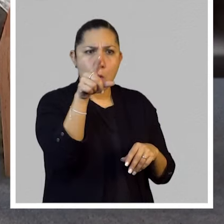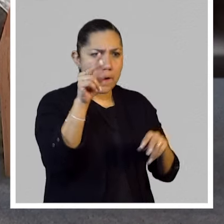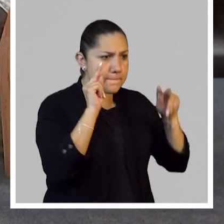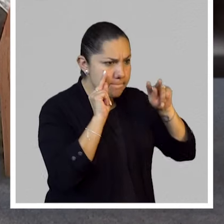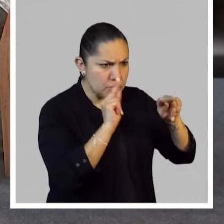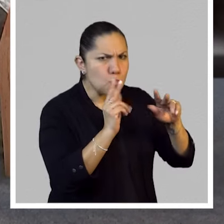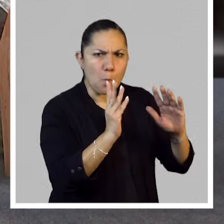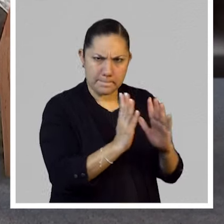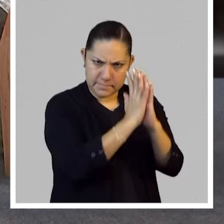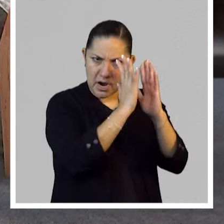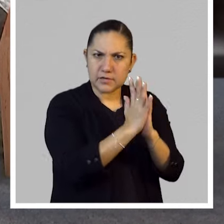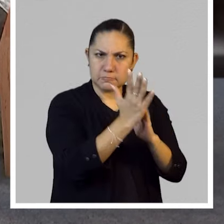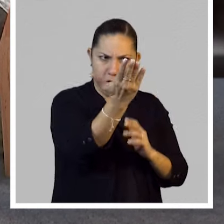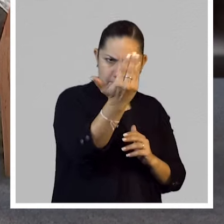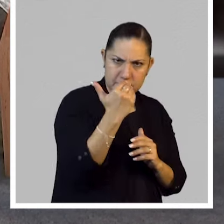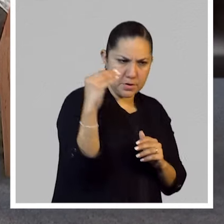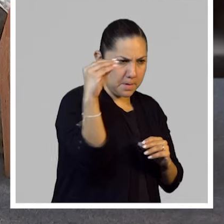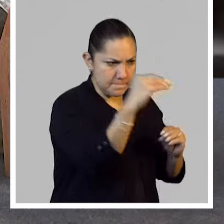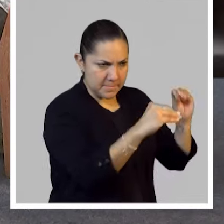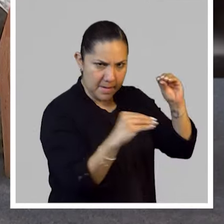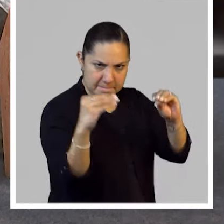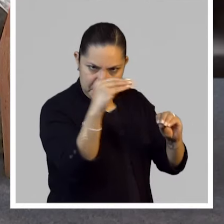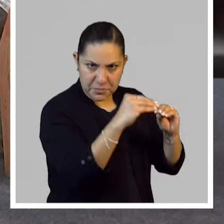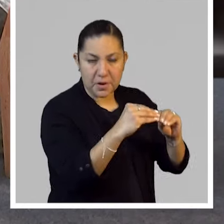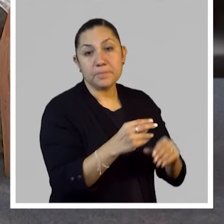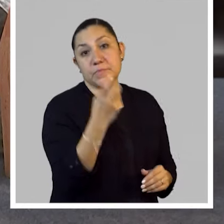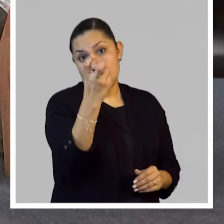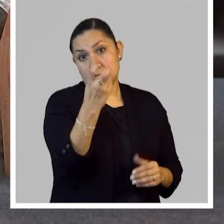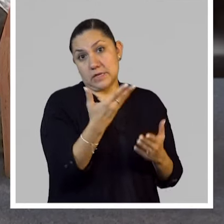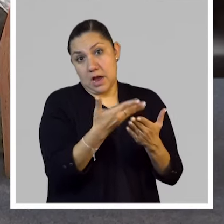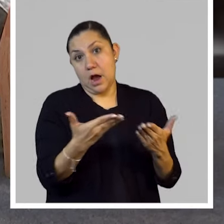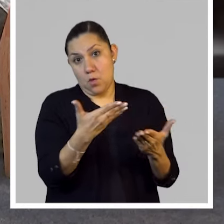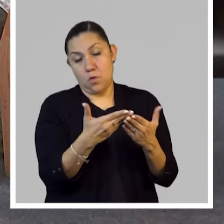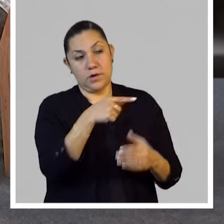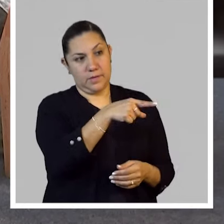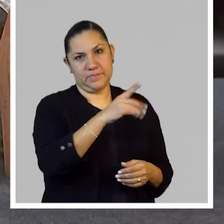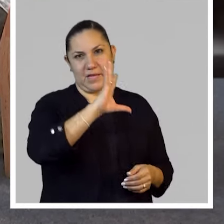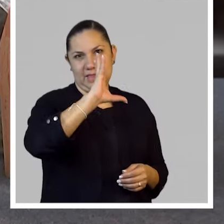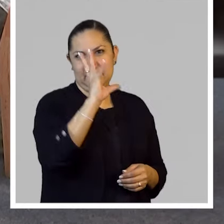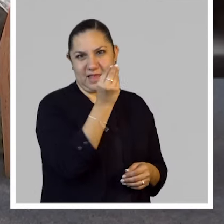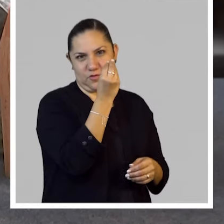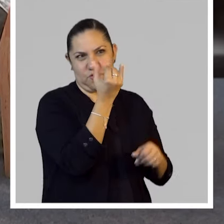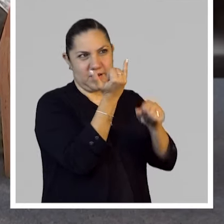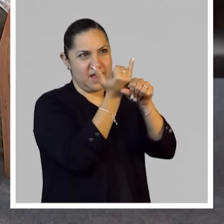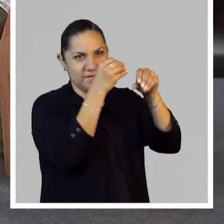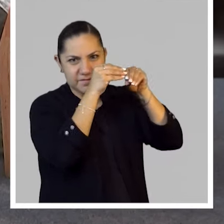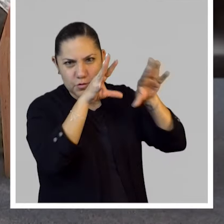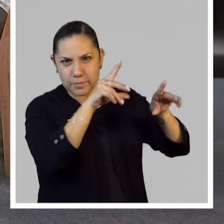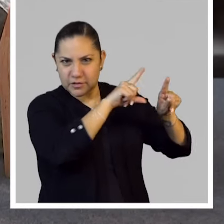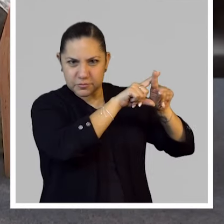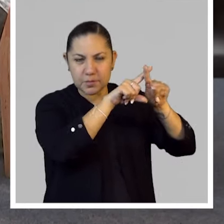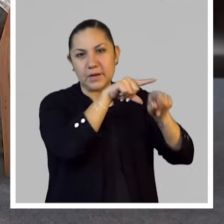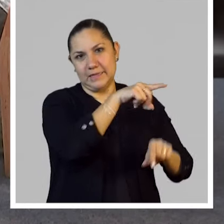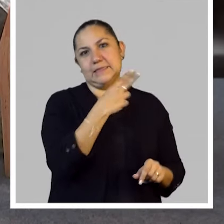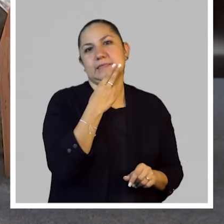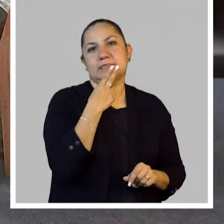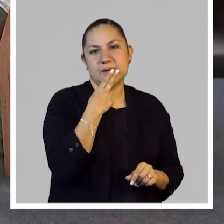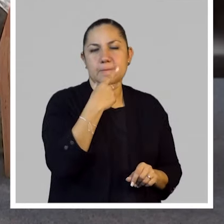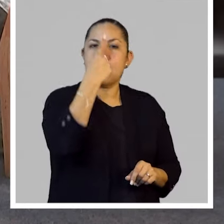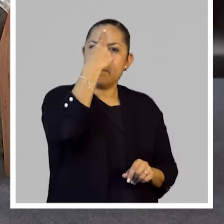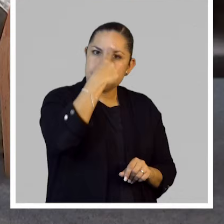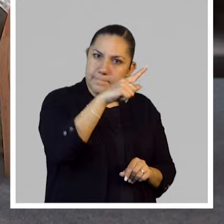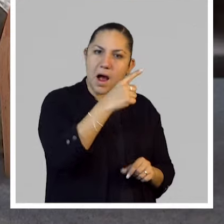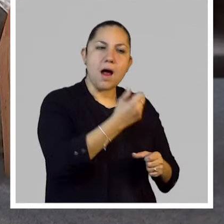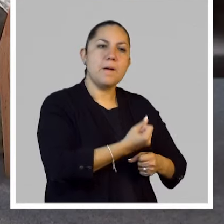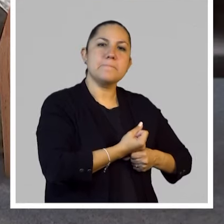apoderando de las tecnologías de comunicación que hoy existen y que hoy están en nuestras manos para distribuir estos mensajes, ¿no?